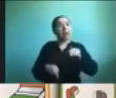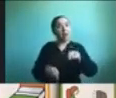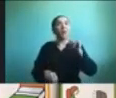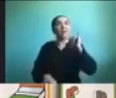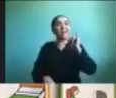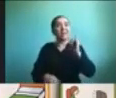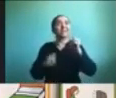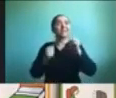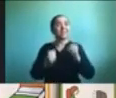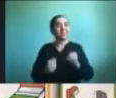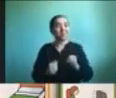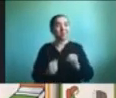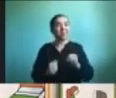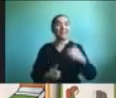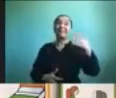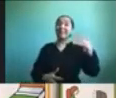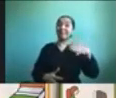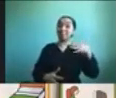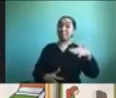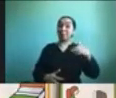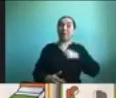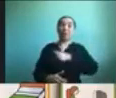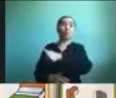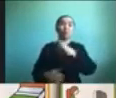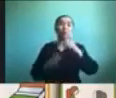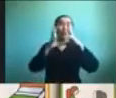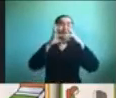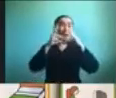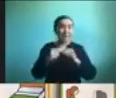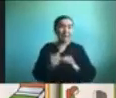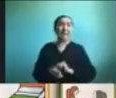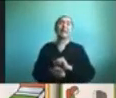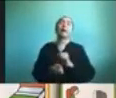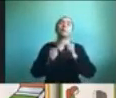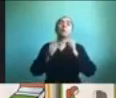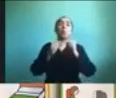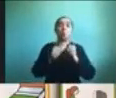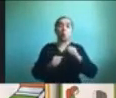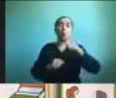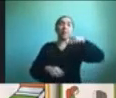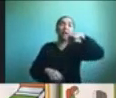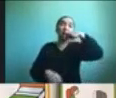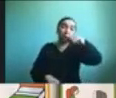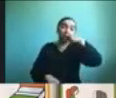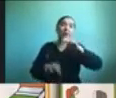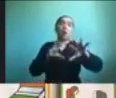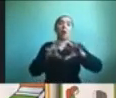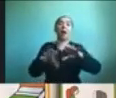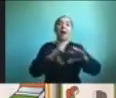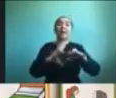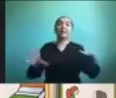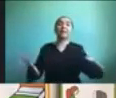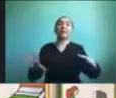toda la familia pueda comer junto o realizar actividades juntas